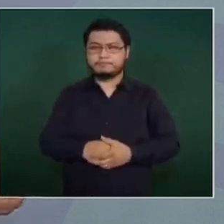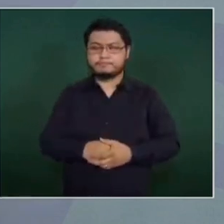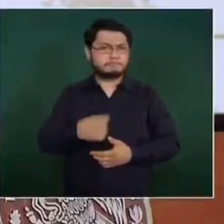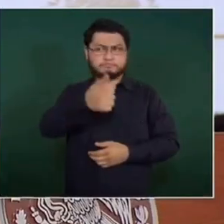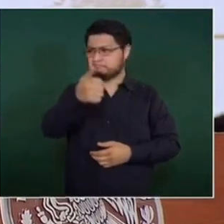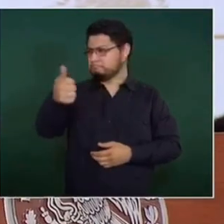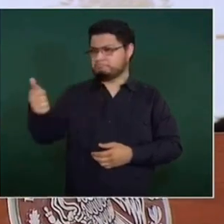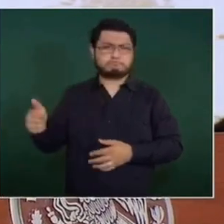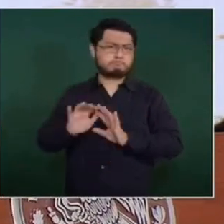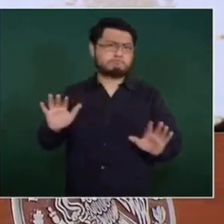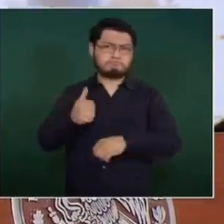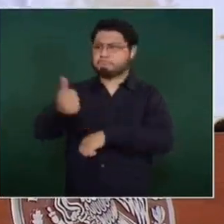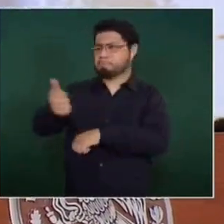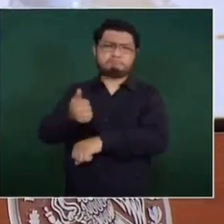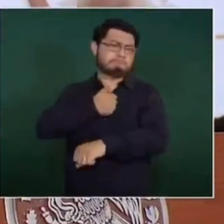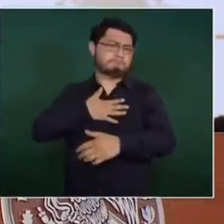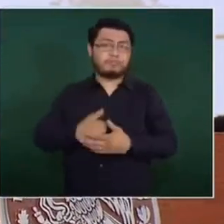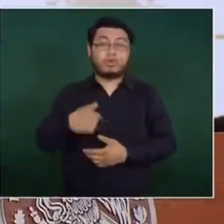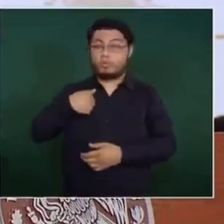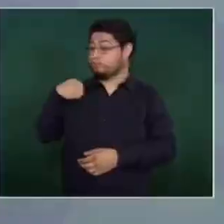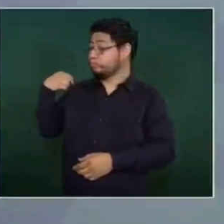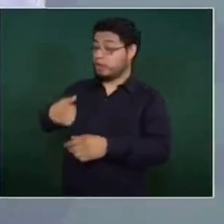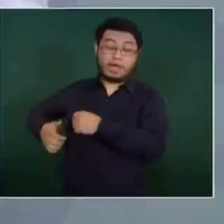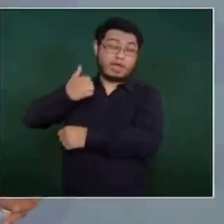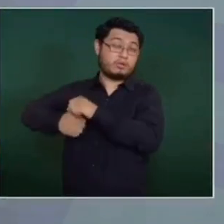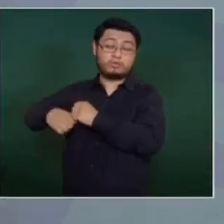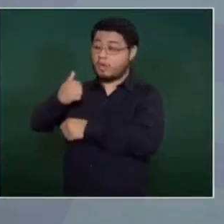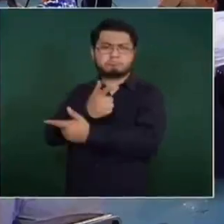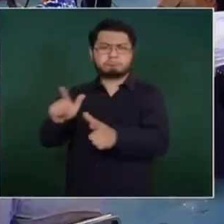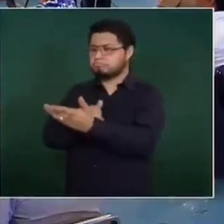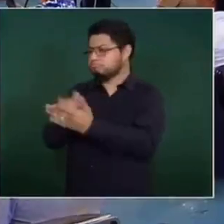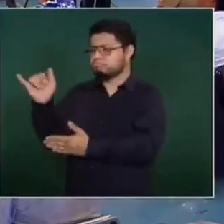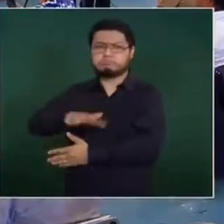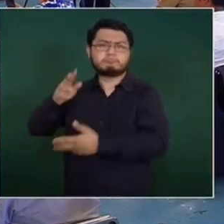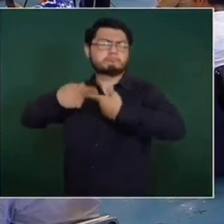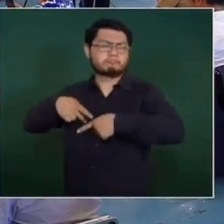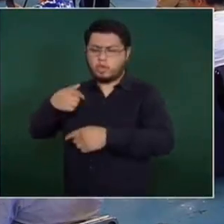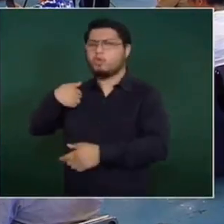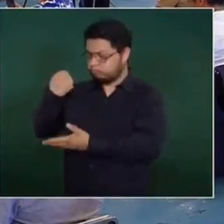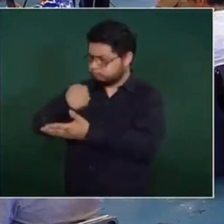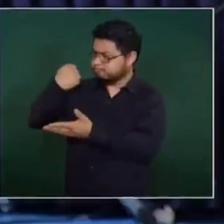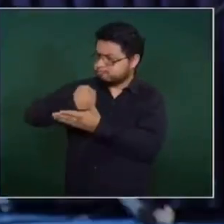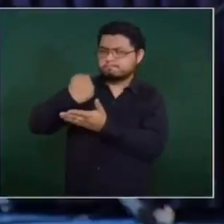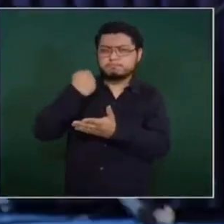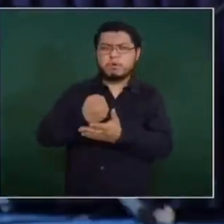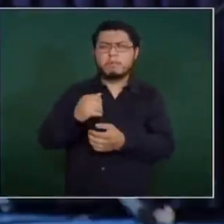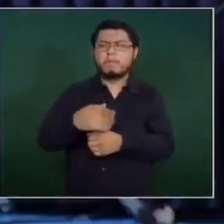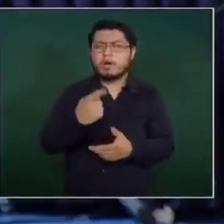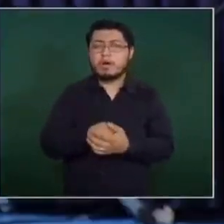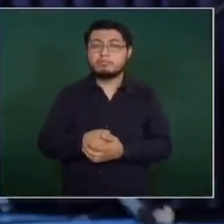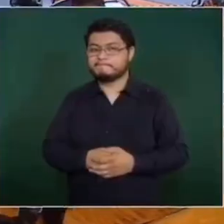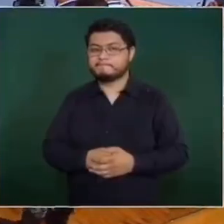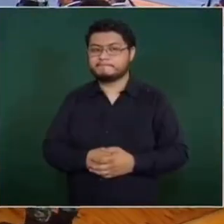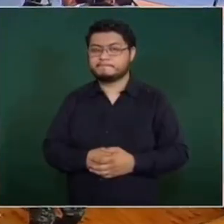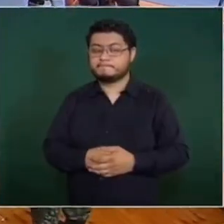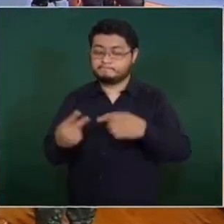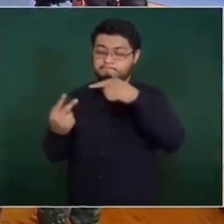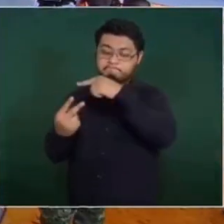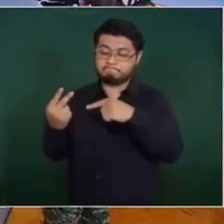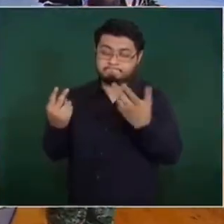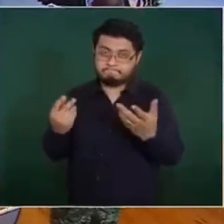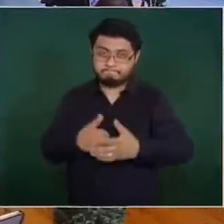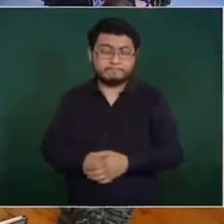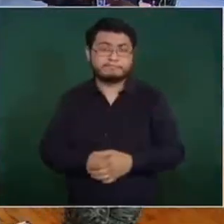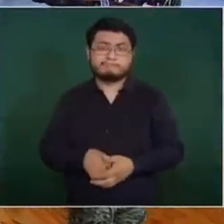Cada quien. Yo vengo luchando desde hace muchos años porque haya democracia en el país. Porque casi nunca ha habido democracia en México. Pero la verdad,